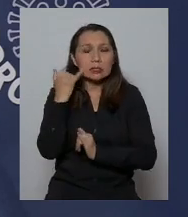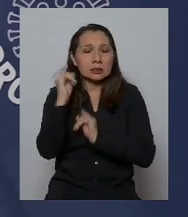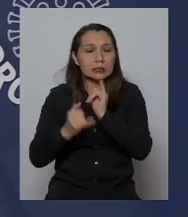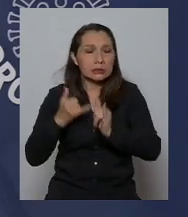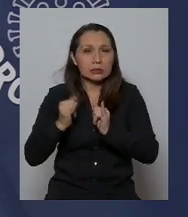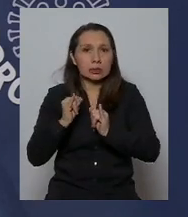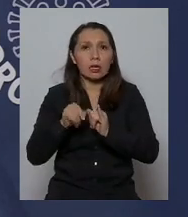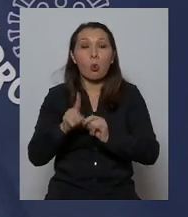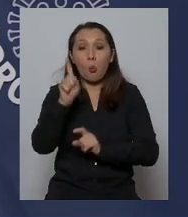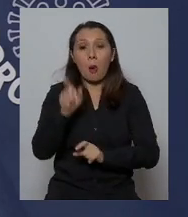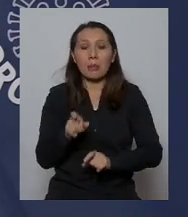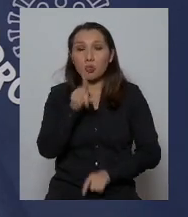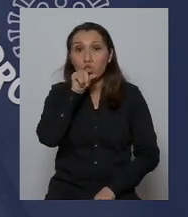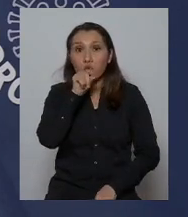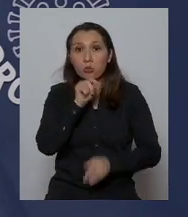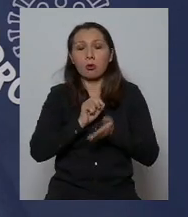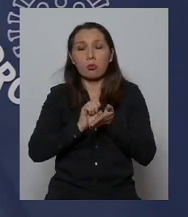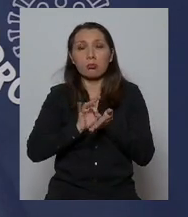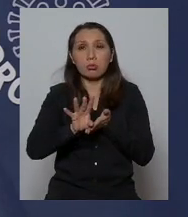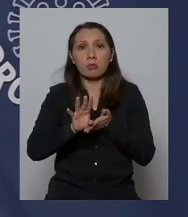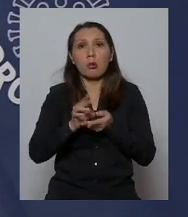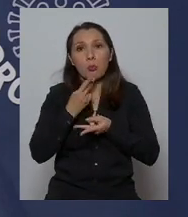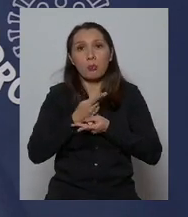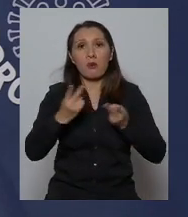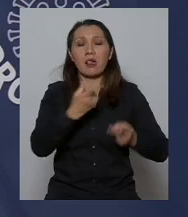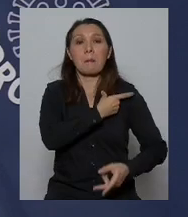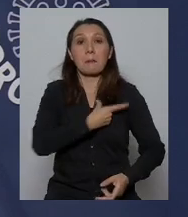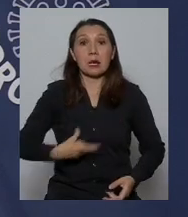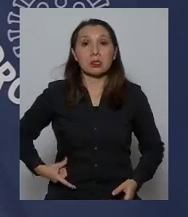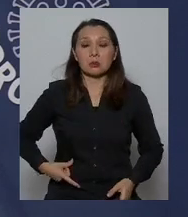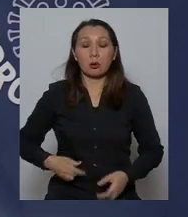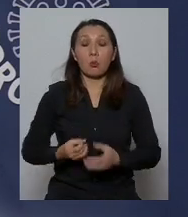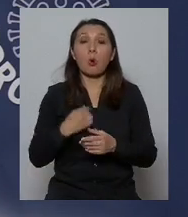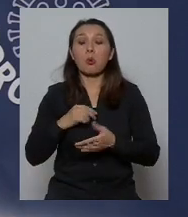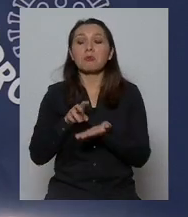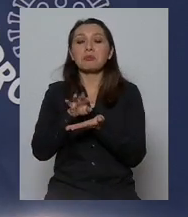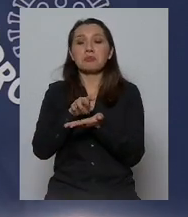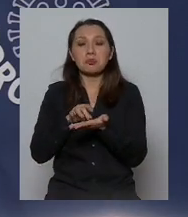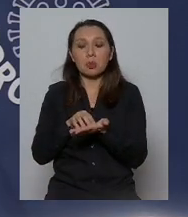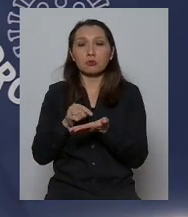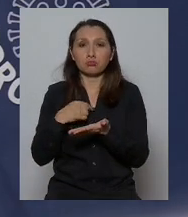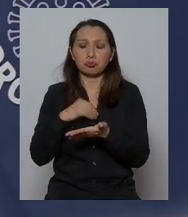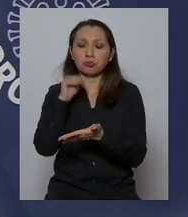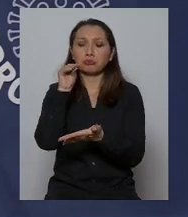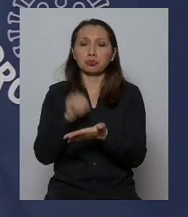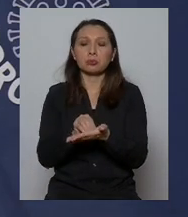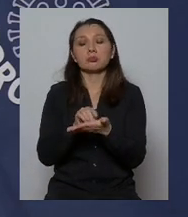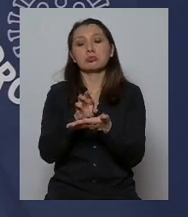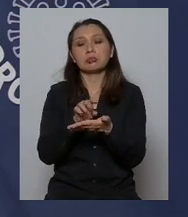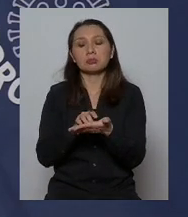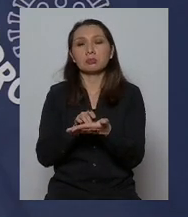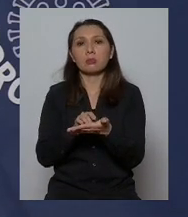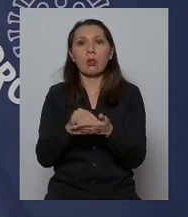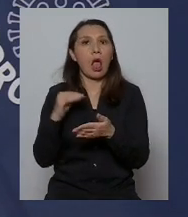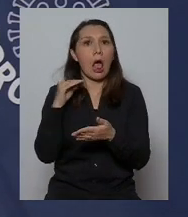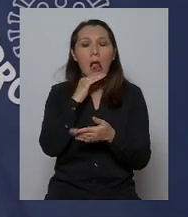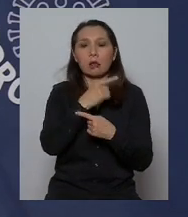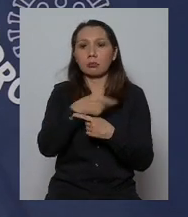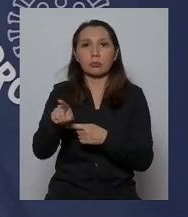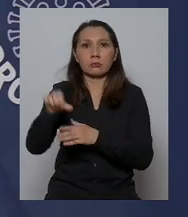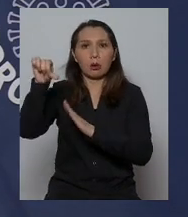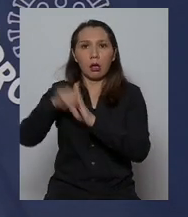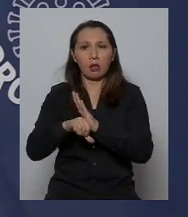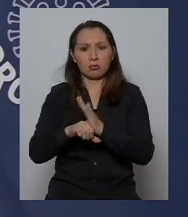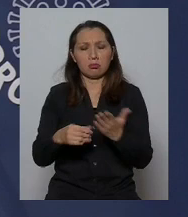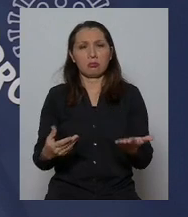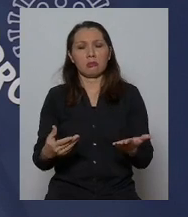una persona que tuiteó en la publicación del presidente que apenas ingresó sus datos la envió a cuarentena esta